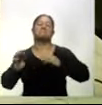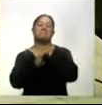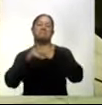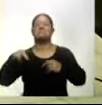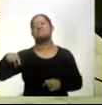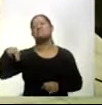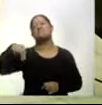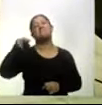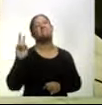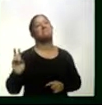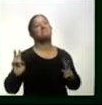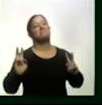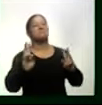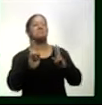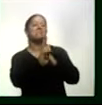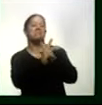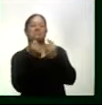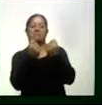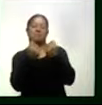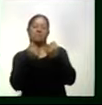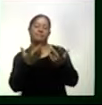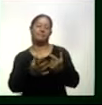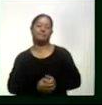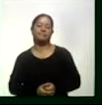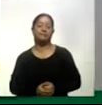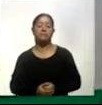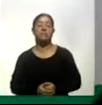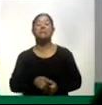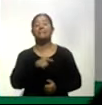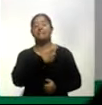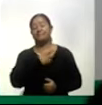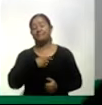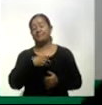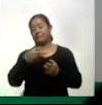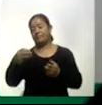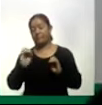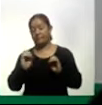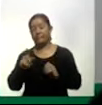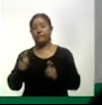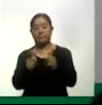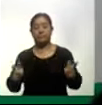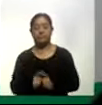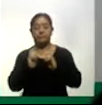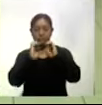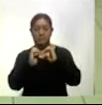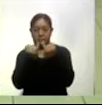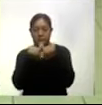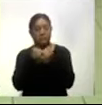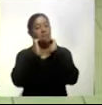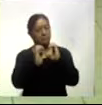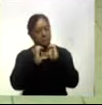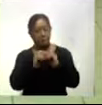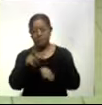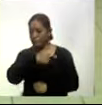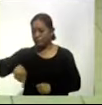oportuna y reducir los riesgos de contagio el funcionario estatal aseveró que las brigadas cuídate también han contribuido a contener la